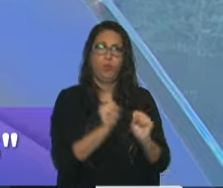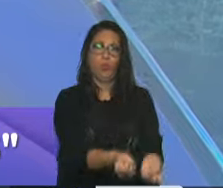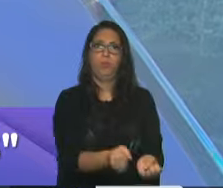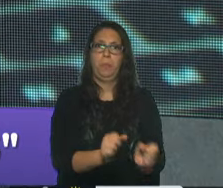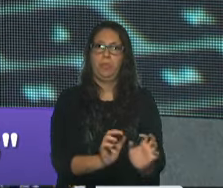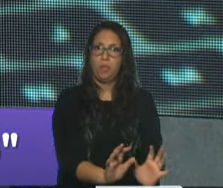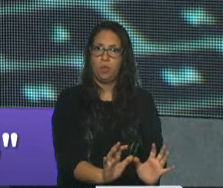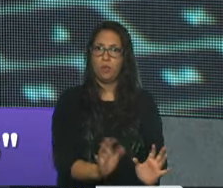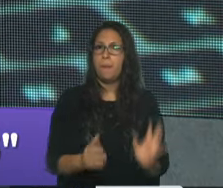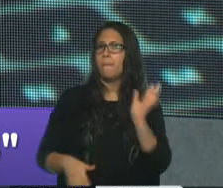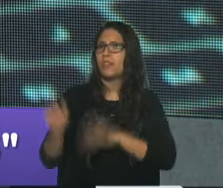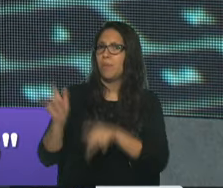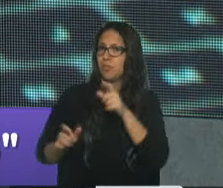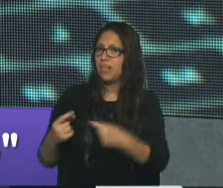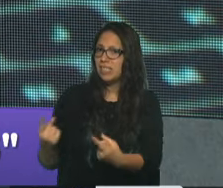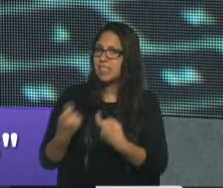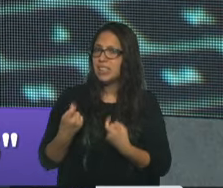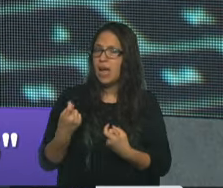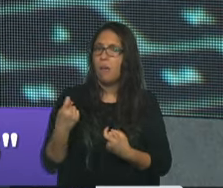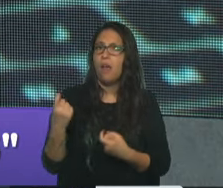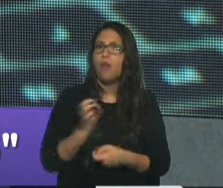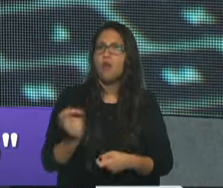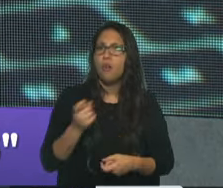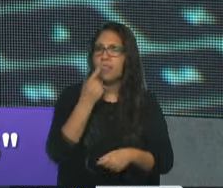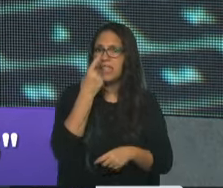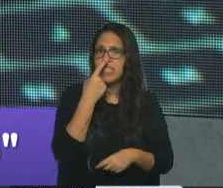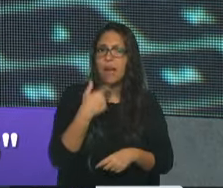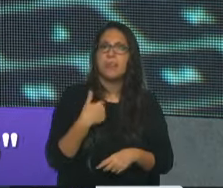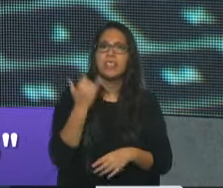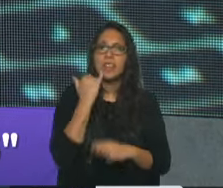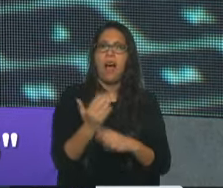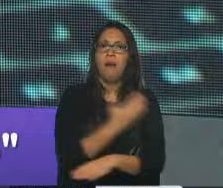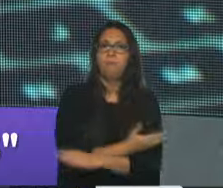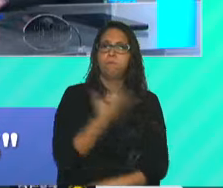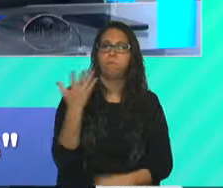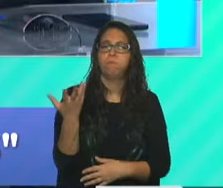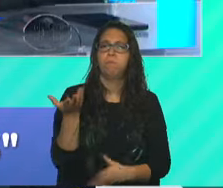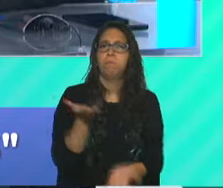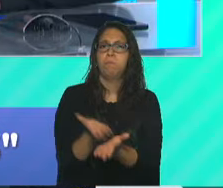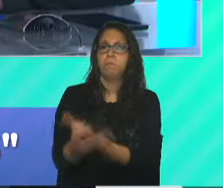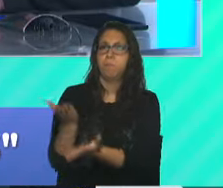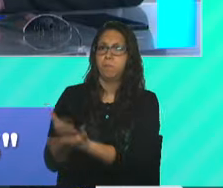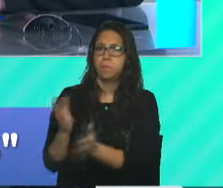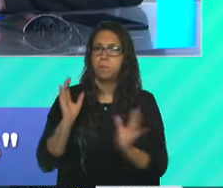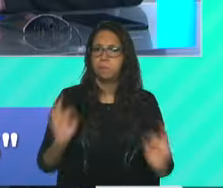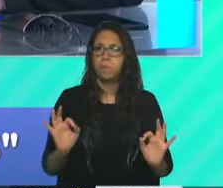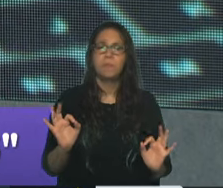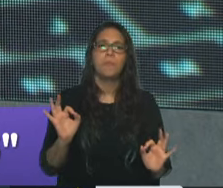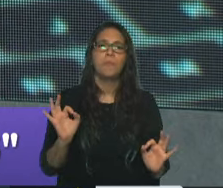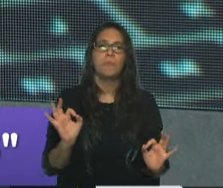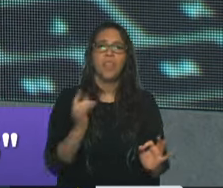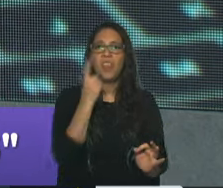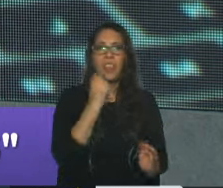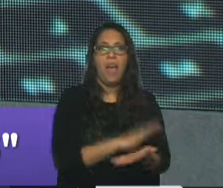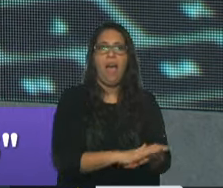la gran mayoría de la gente que lo necesitaba o que estaba interesada lo sacó. Sí, no, lógicamente. Porque se resolvían en cuestión de